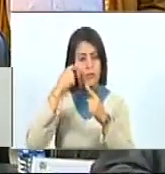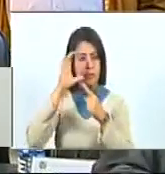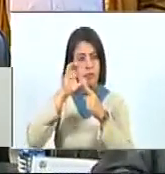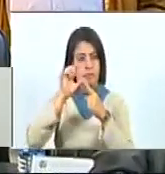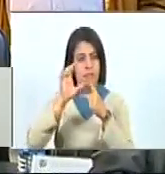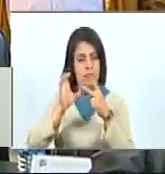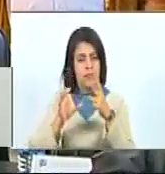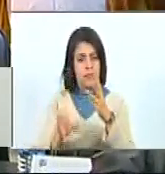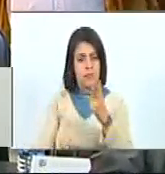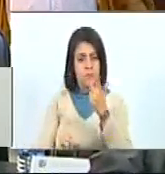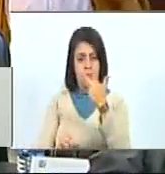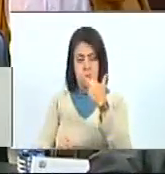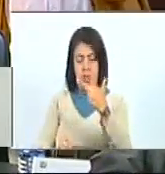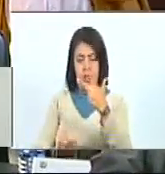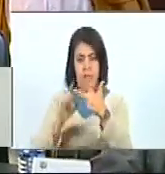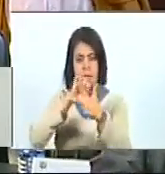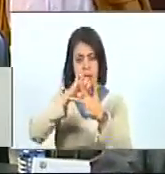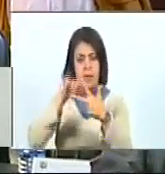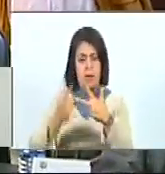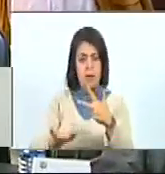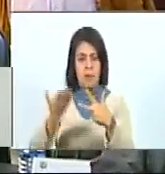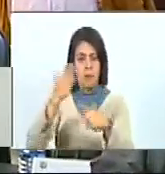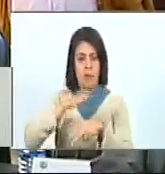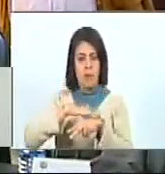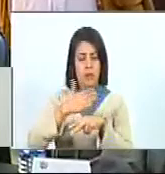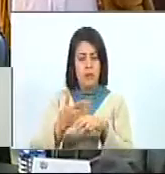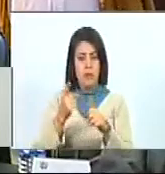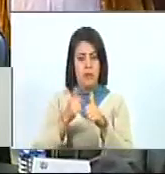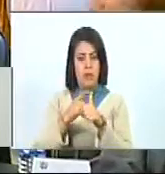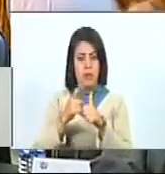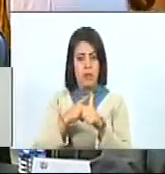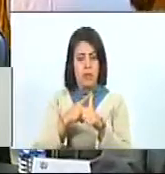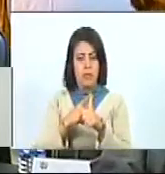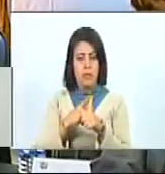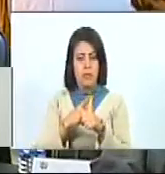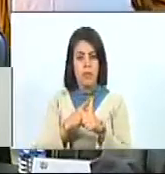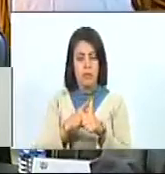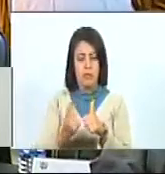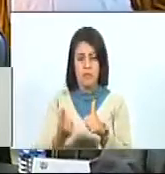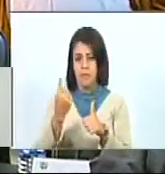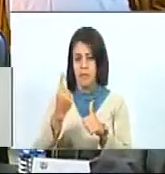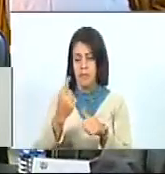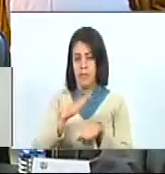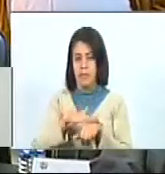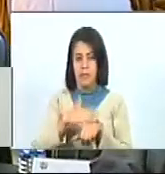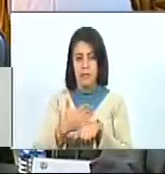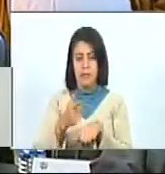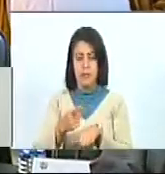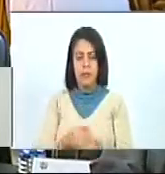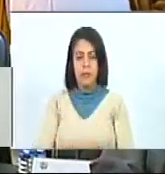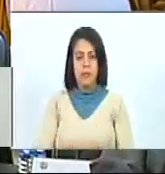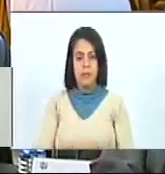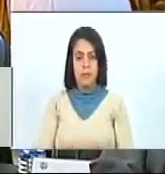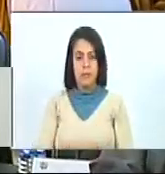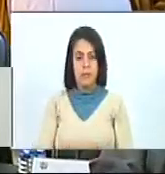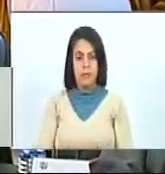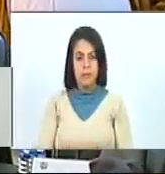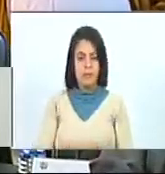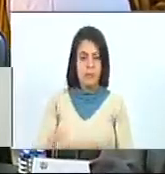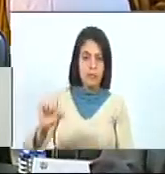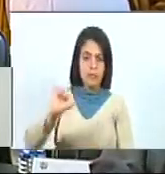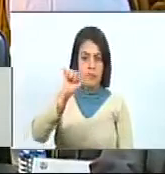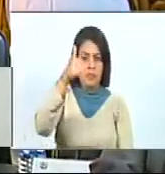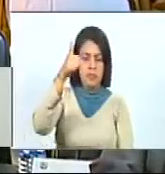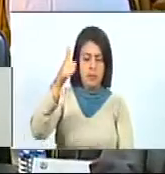por tres aspectos importantes. El primero que destacamos es la superior